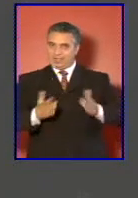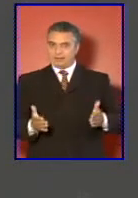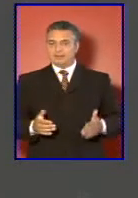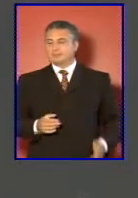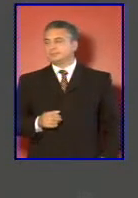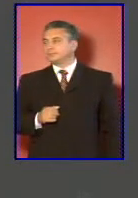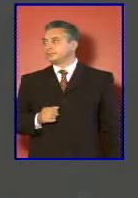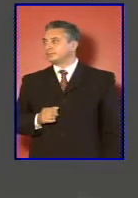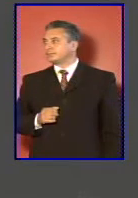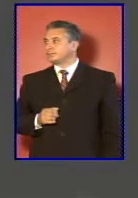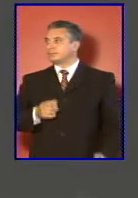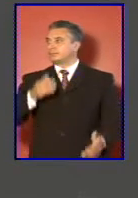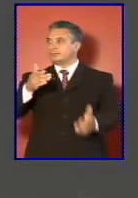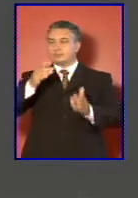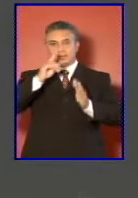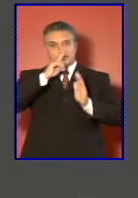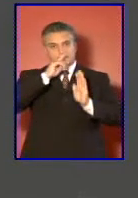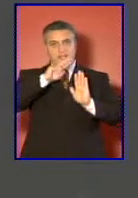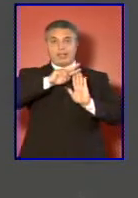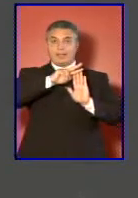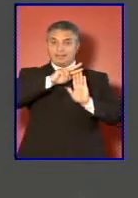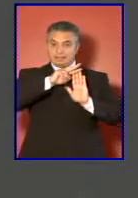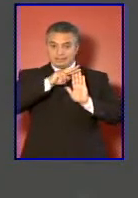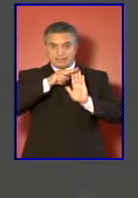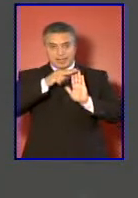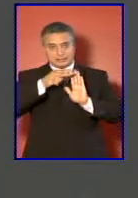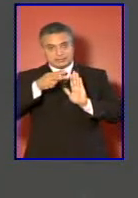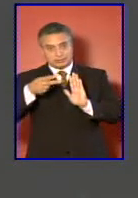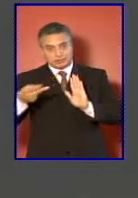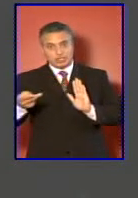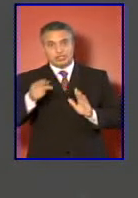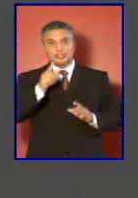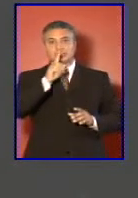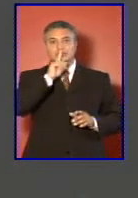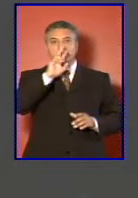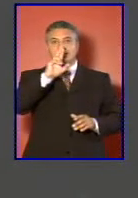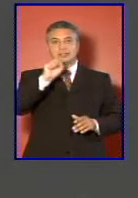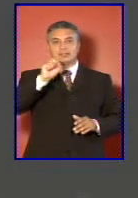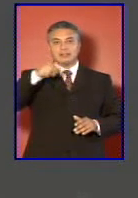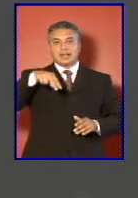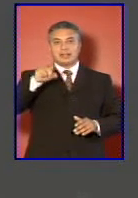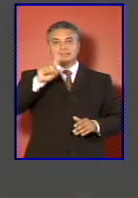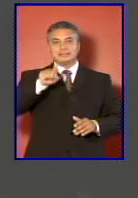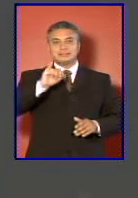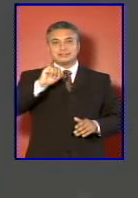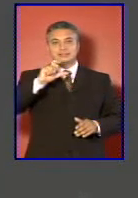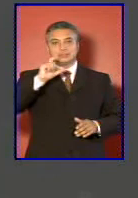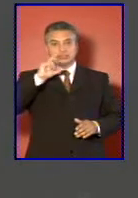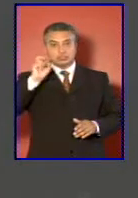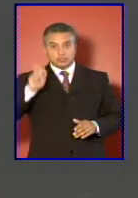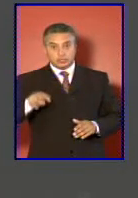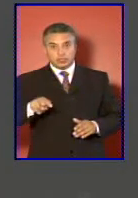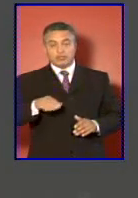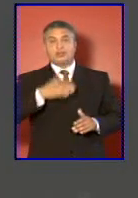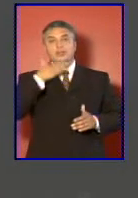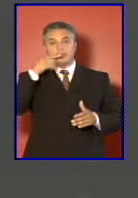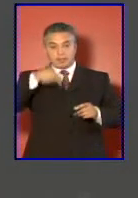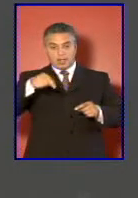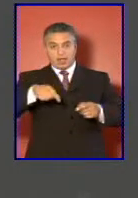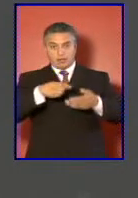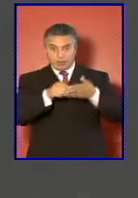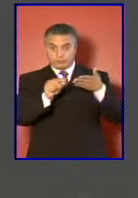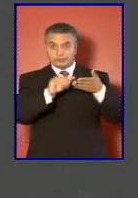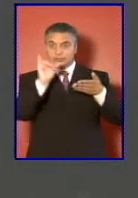La transición entre el sistema vigente y el nuevo